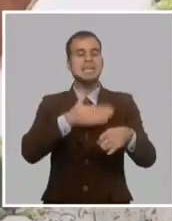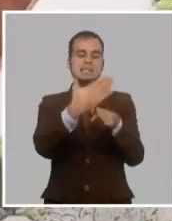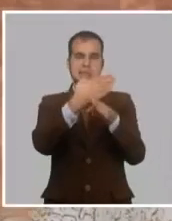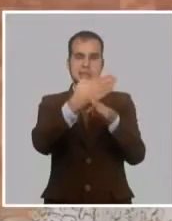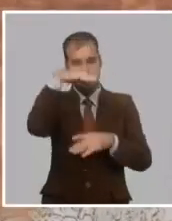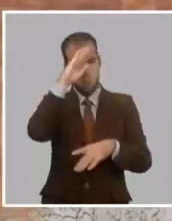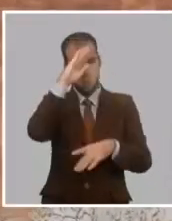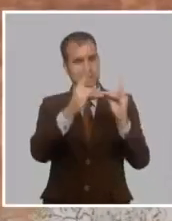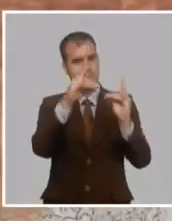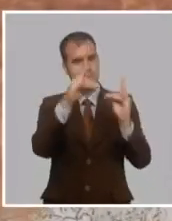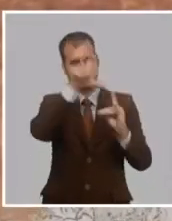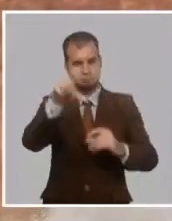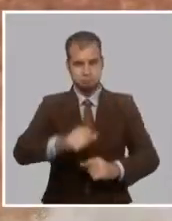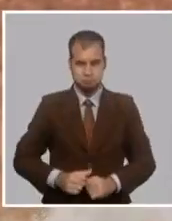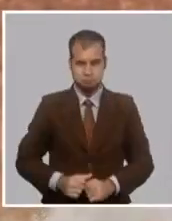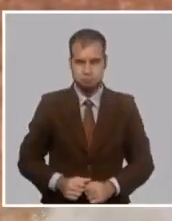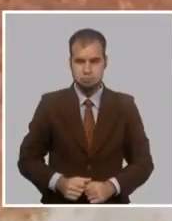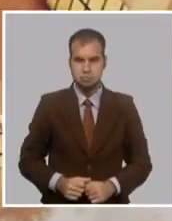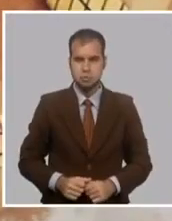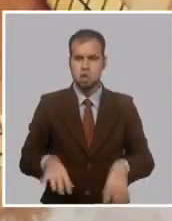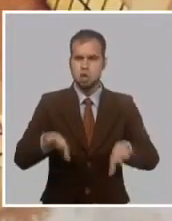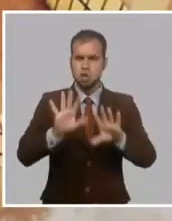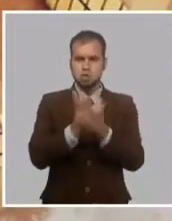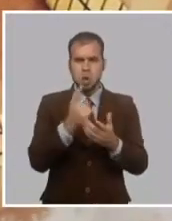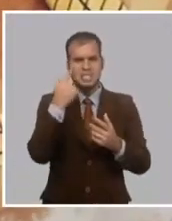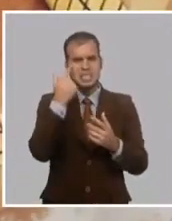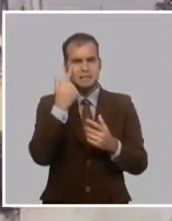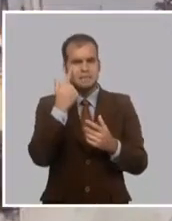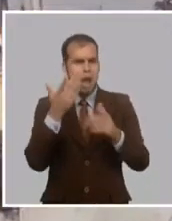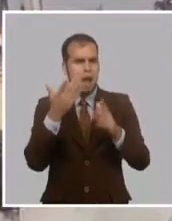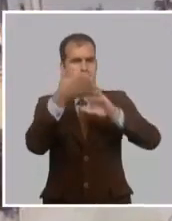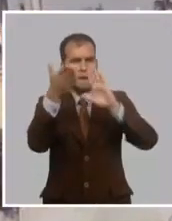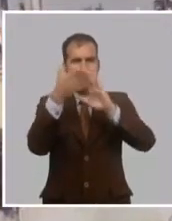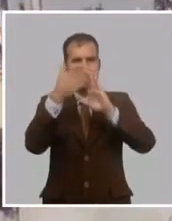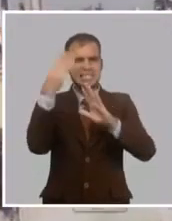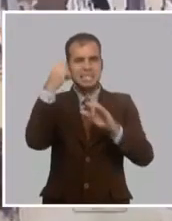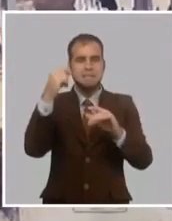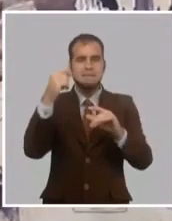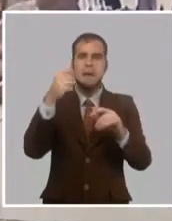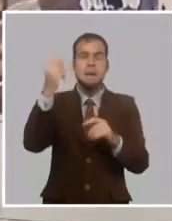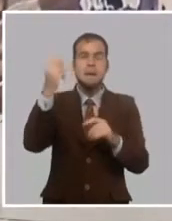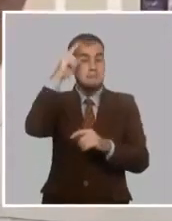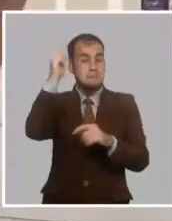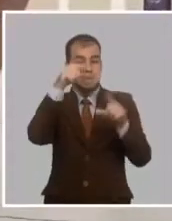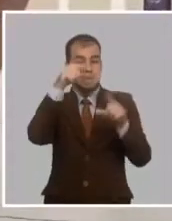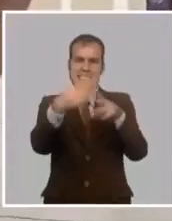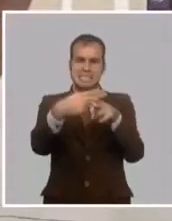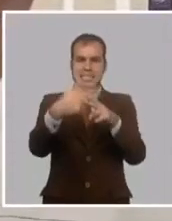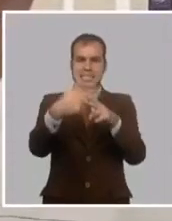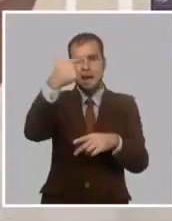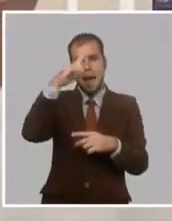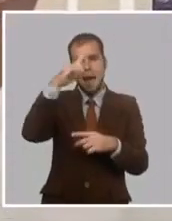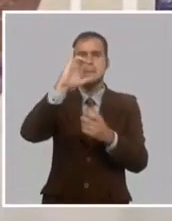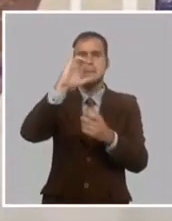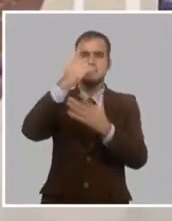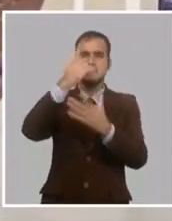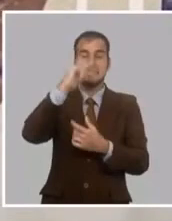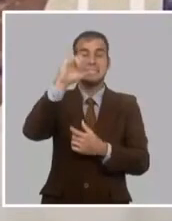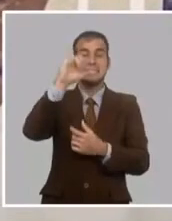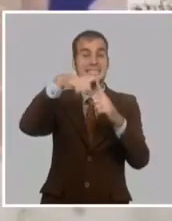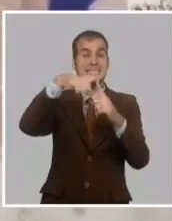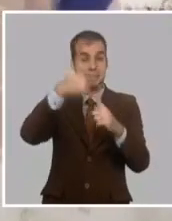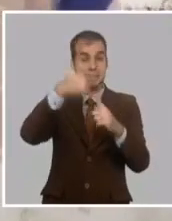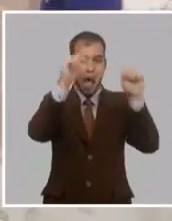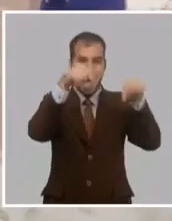No escaparon al simbolismo de los materiales empleados. Piedra de jaimanitas, en alusión directa al occidente del país, donde